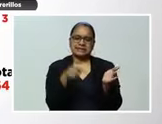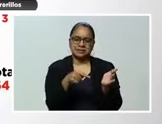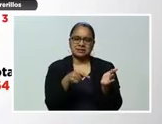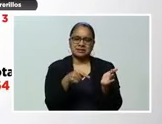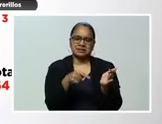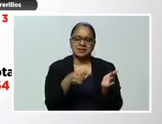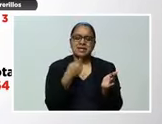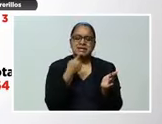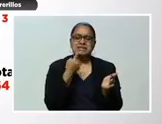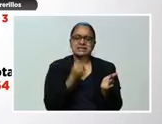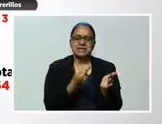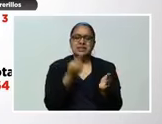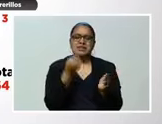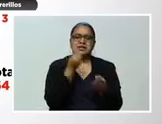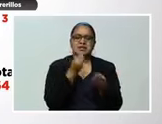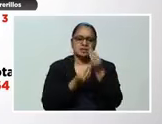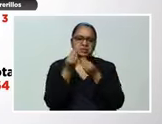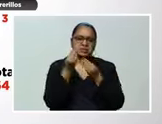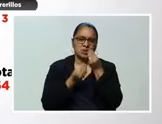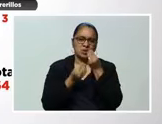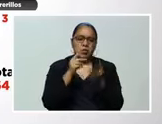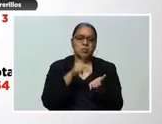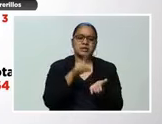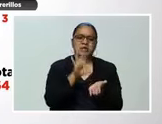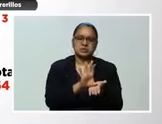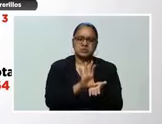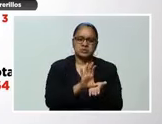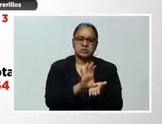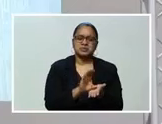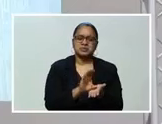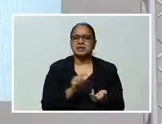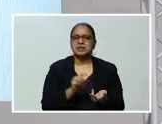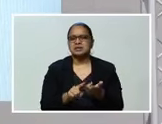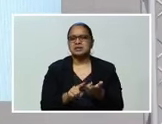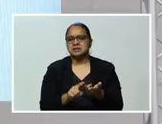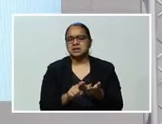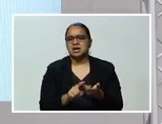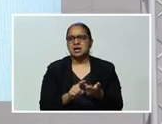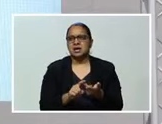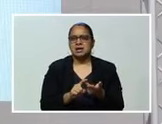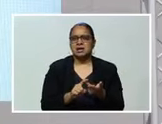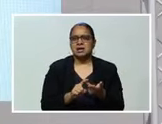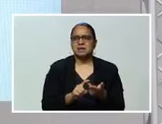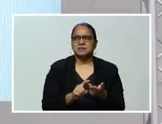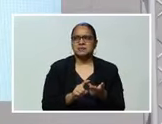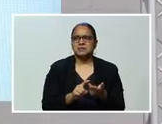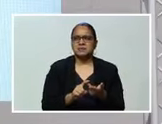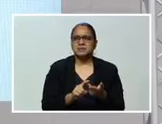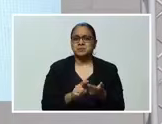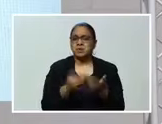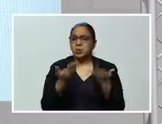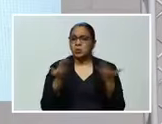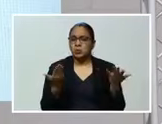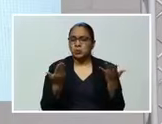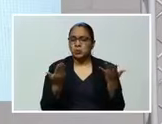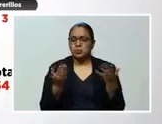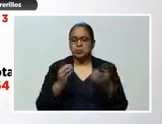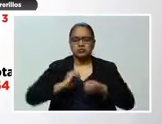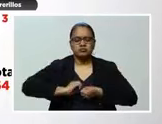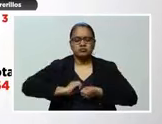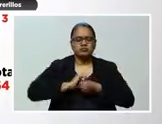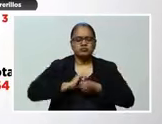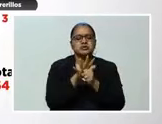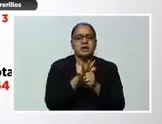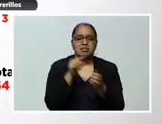muchos de ellos, la gran mayoría, atraviesa lo que es el Valle de Sula Y entonces, ¿cómo se ha comportado la